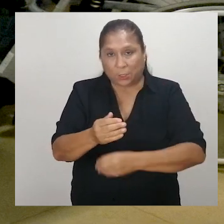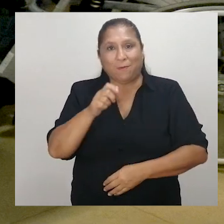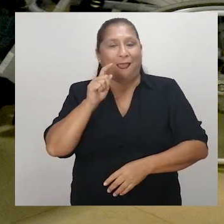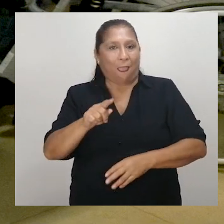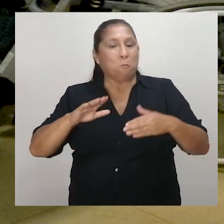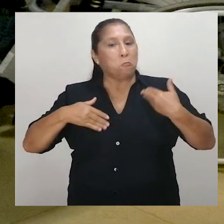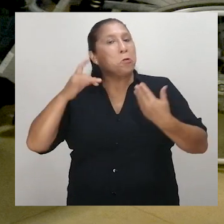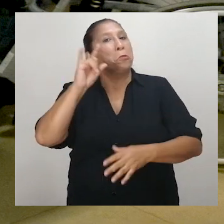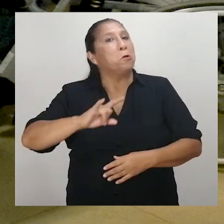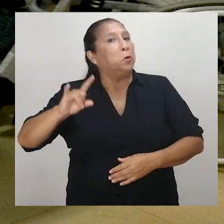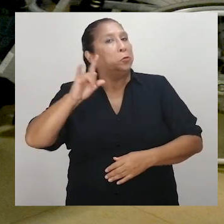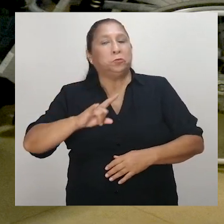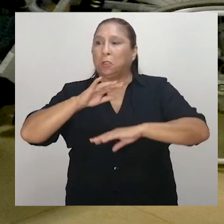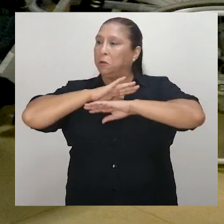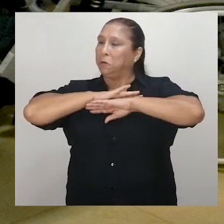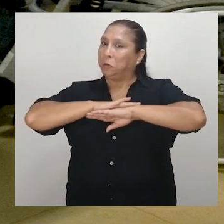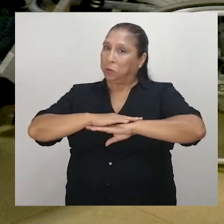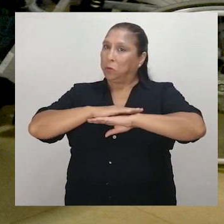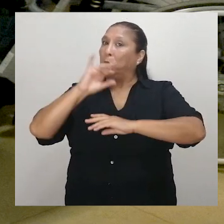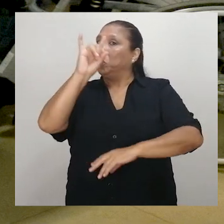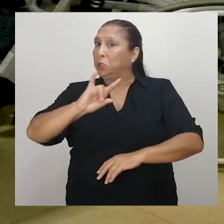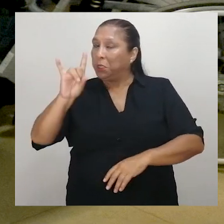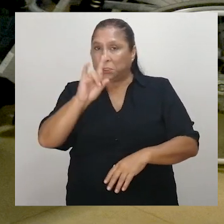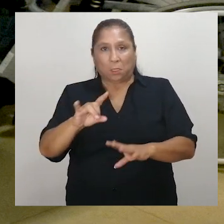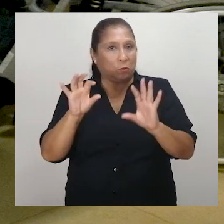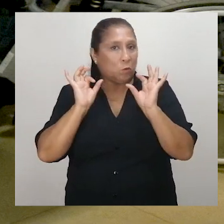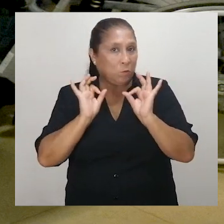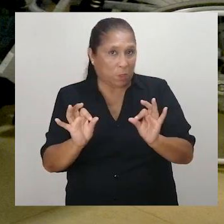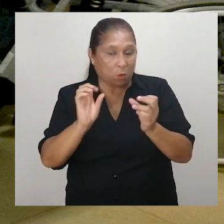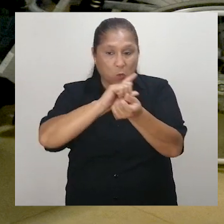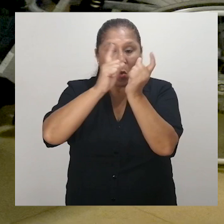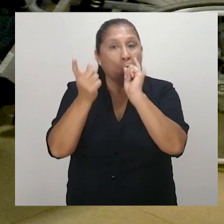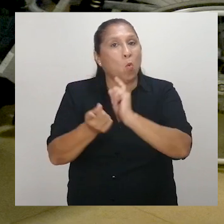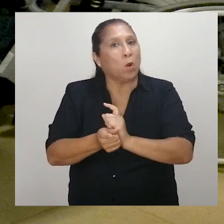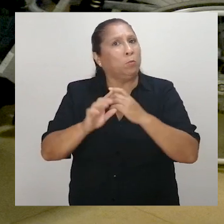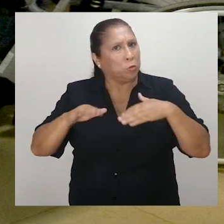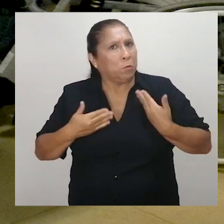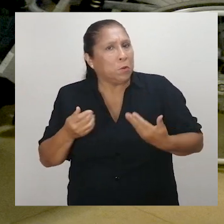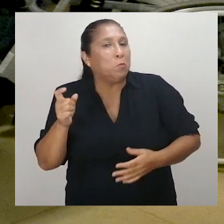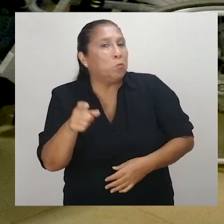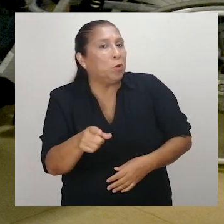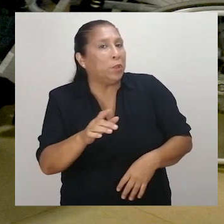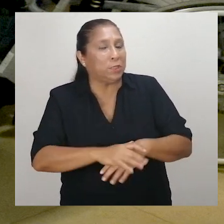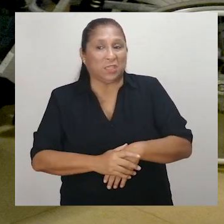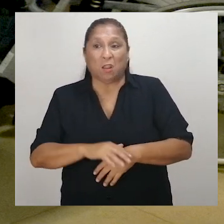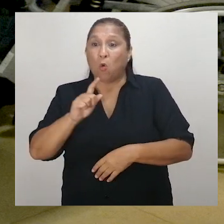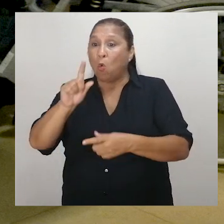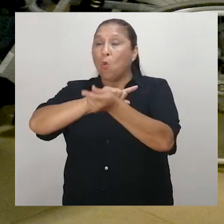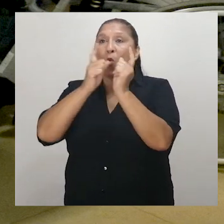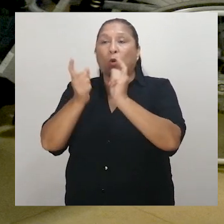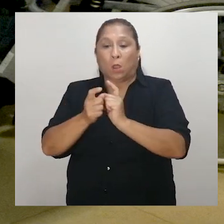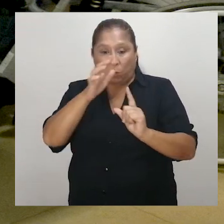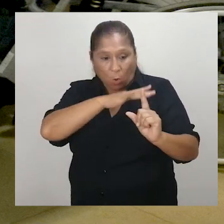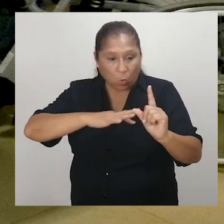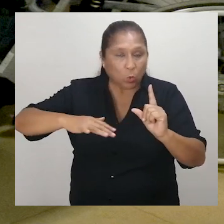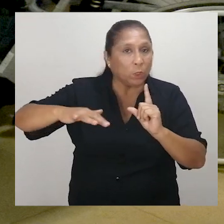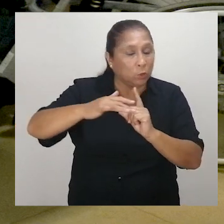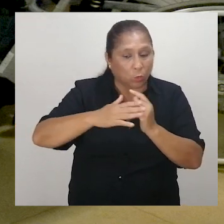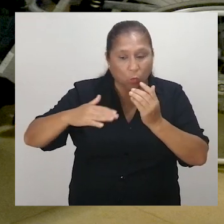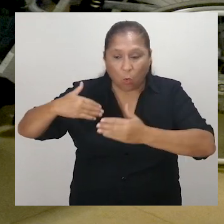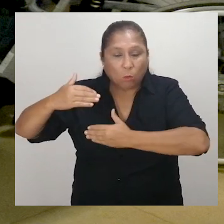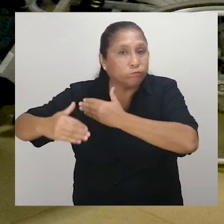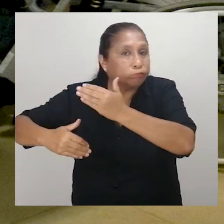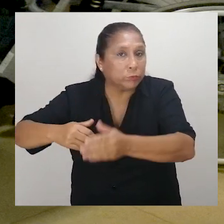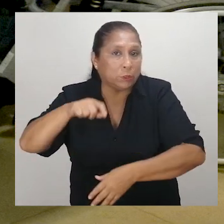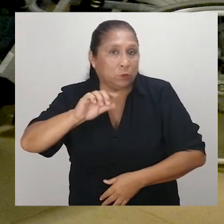persona con discapacidad las use con el máximo de utilidad posible. Una modificación también puede ser un cambio a un